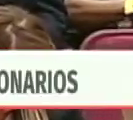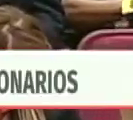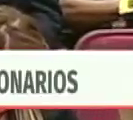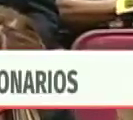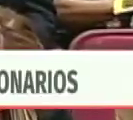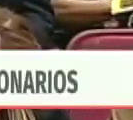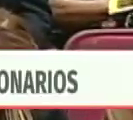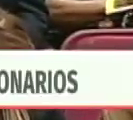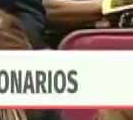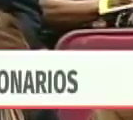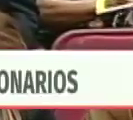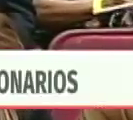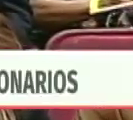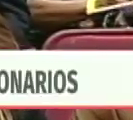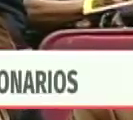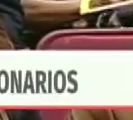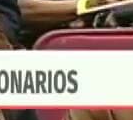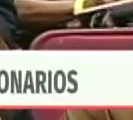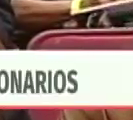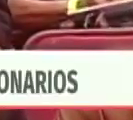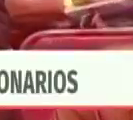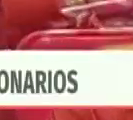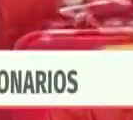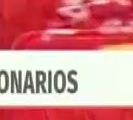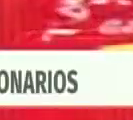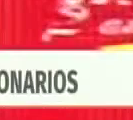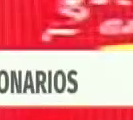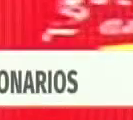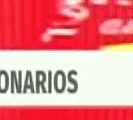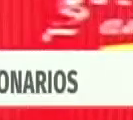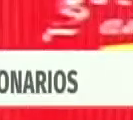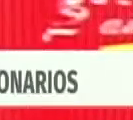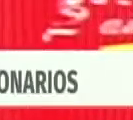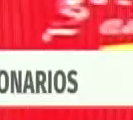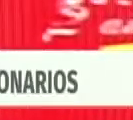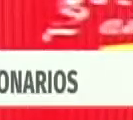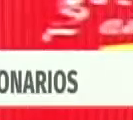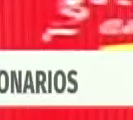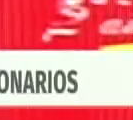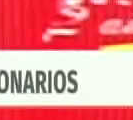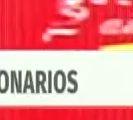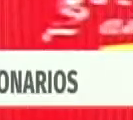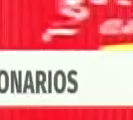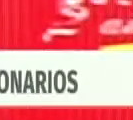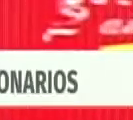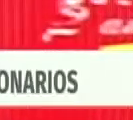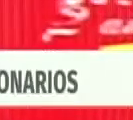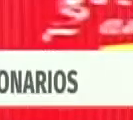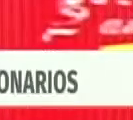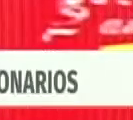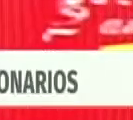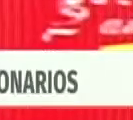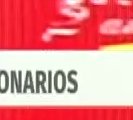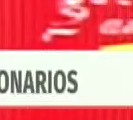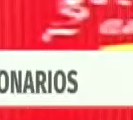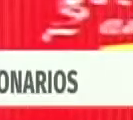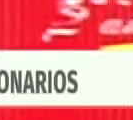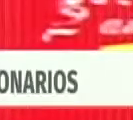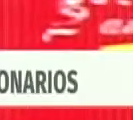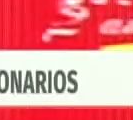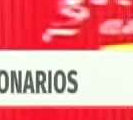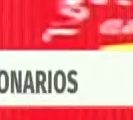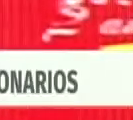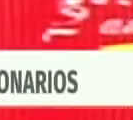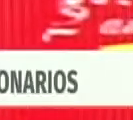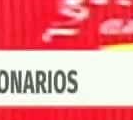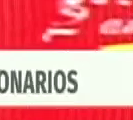hoy somos nosotros, pues, los hombres y mujeres que estamos dando esa batalla en cada uno de los territorios. Efectivamente, ser alcalde